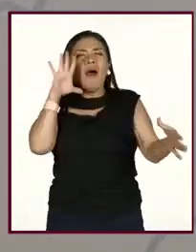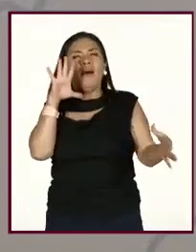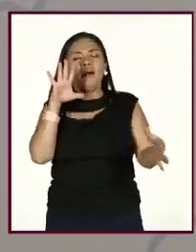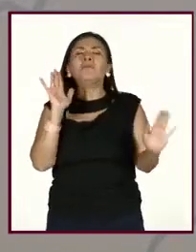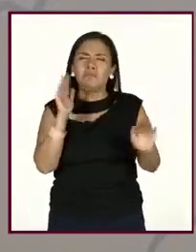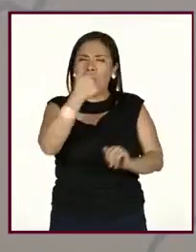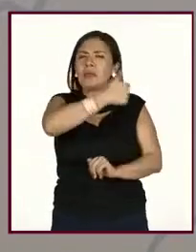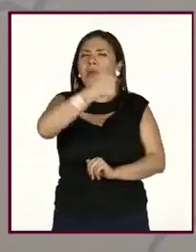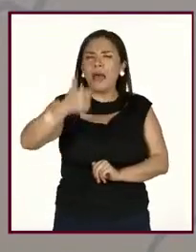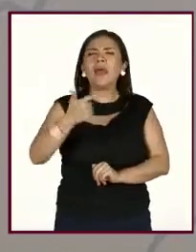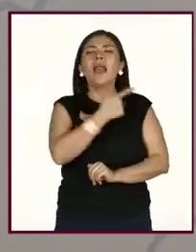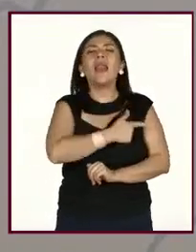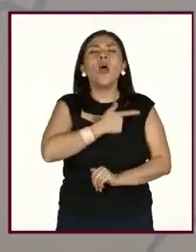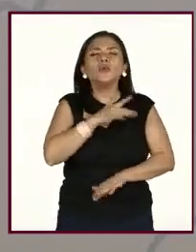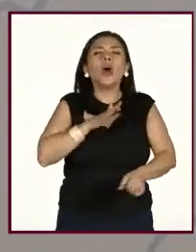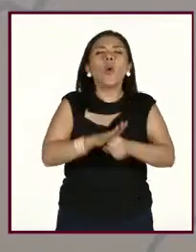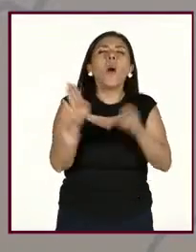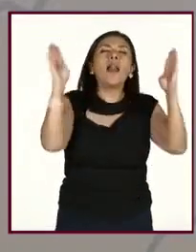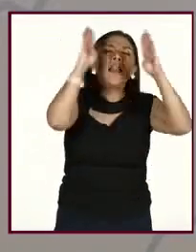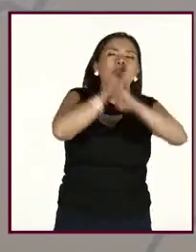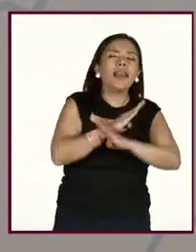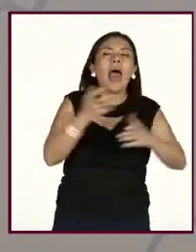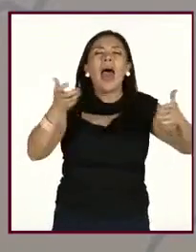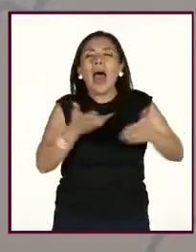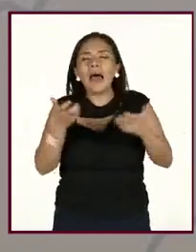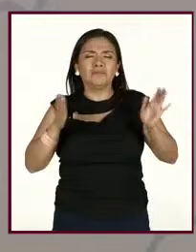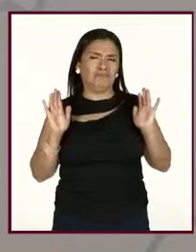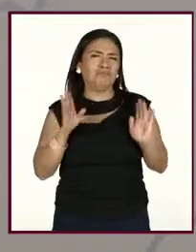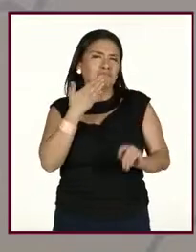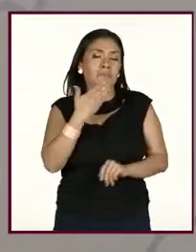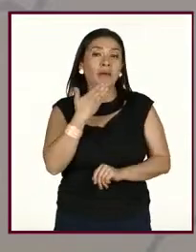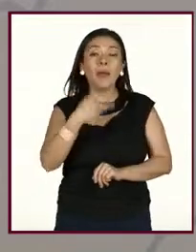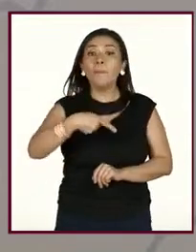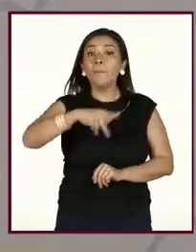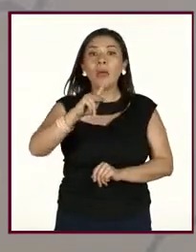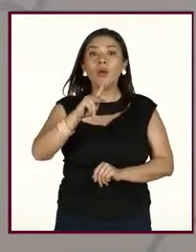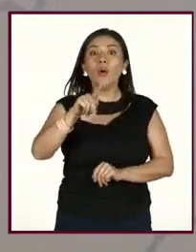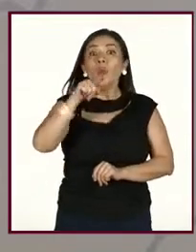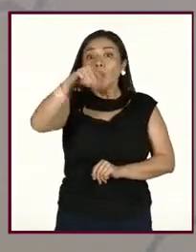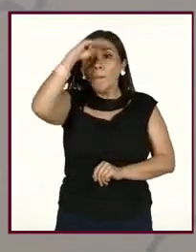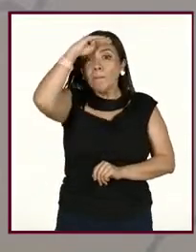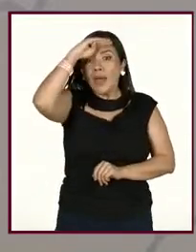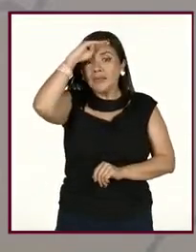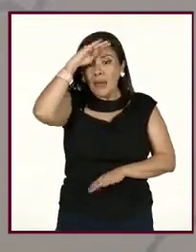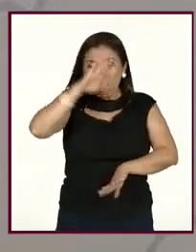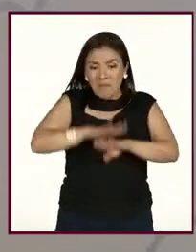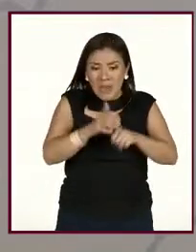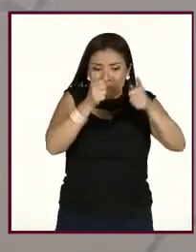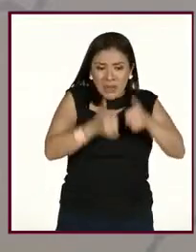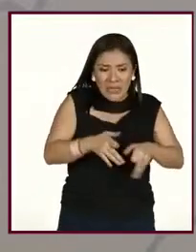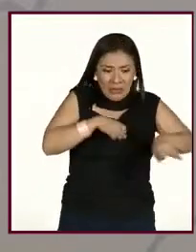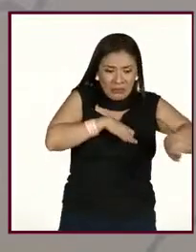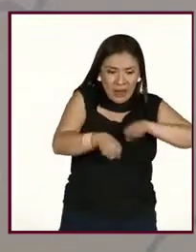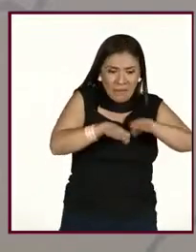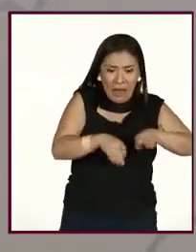quien tiene sus actividades, sus hobbies, lo que le gusta hacer. Entonces, también este, no, no por tener estas cargas de trabajo,